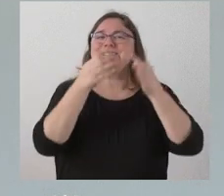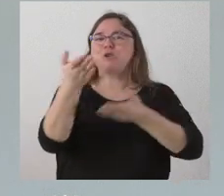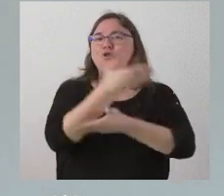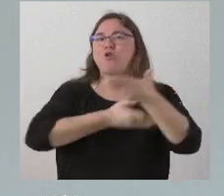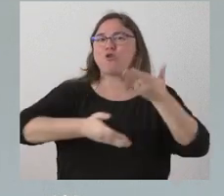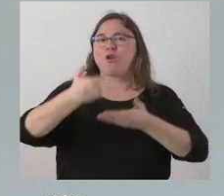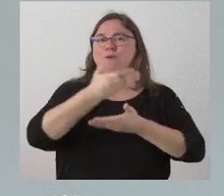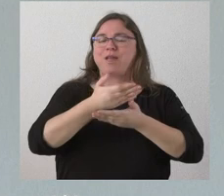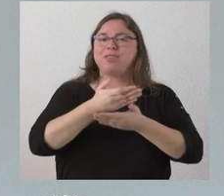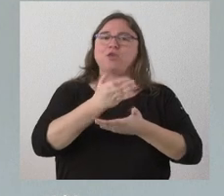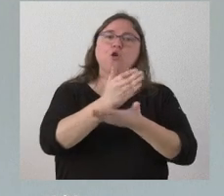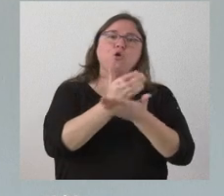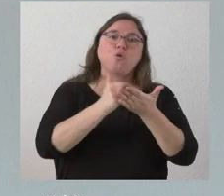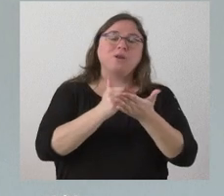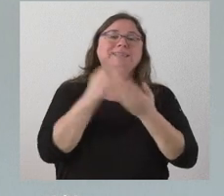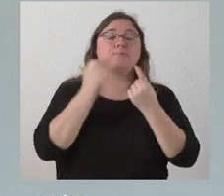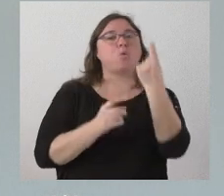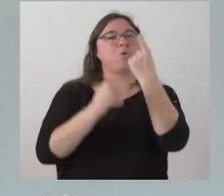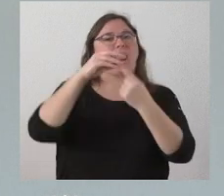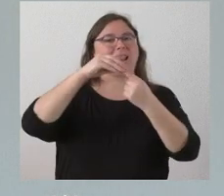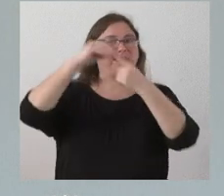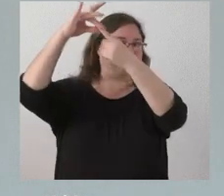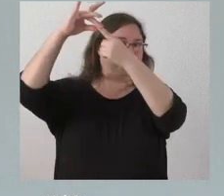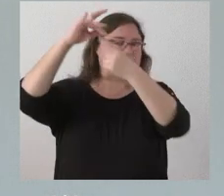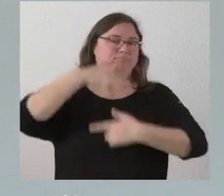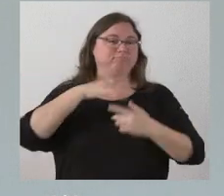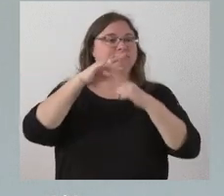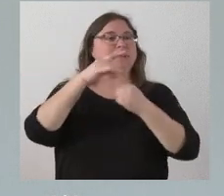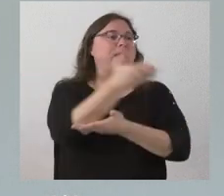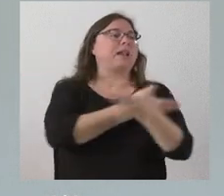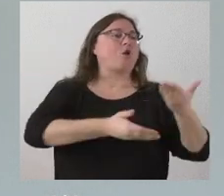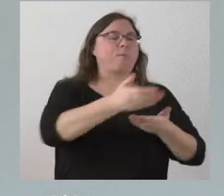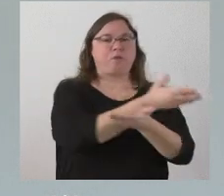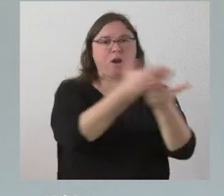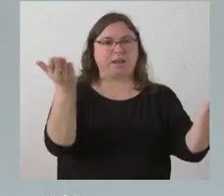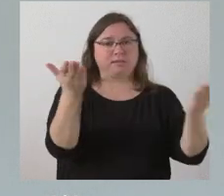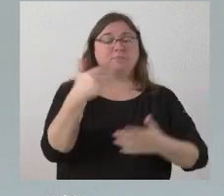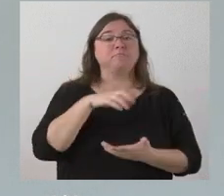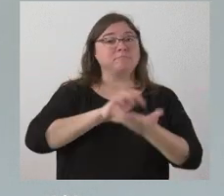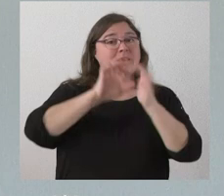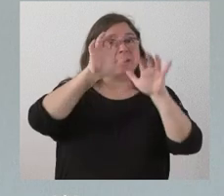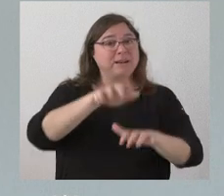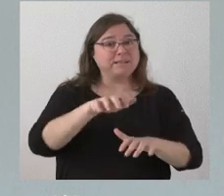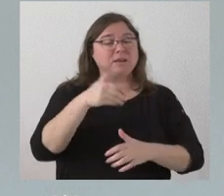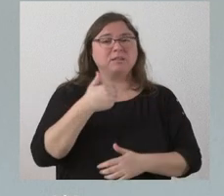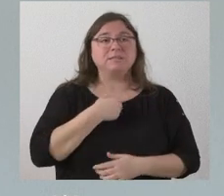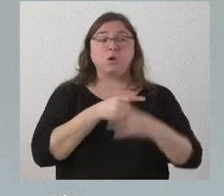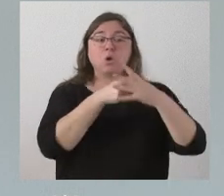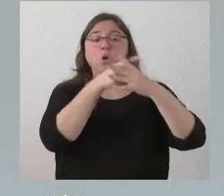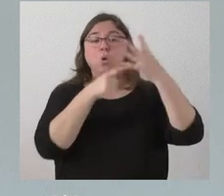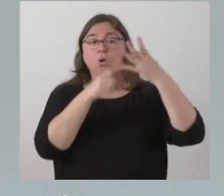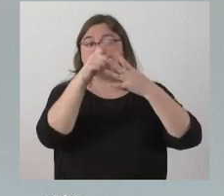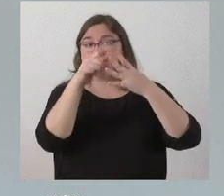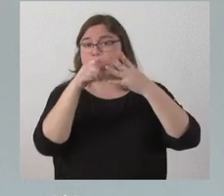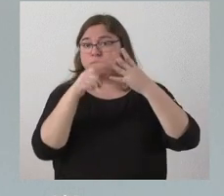comunidades autónomas, pero siempre hay una comunidad autónoma que lidera esos proyectos en relación con el resto. Tengo que decirles que Castilla y León, de las cuatro iniciativas